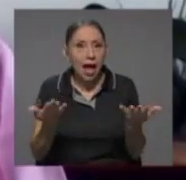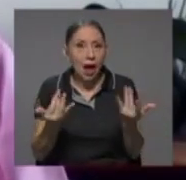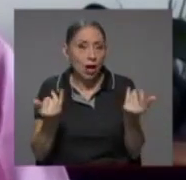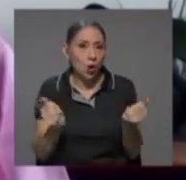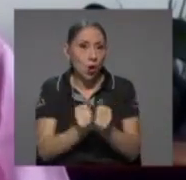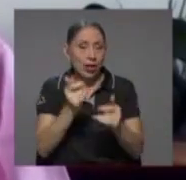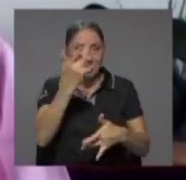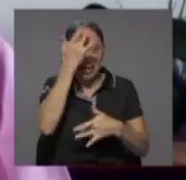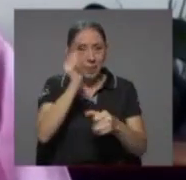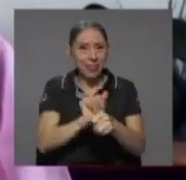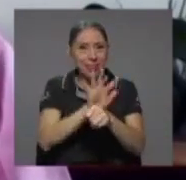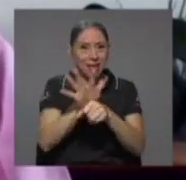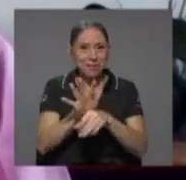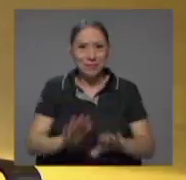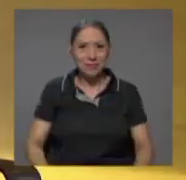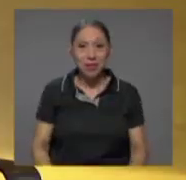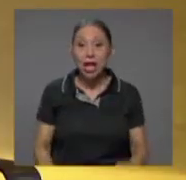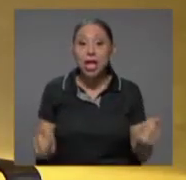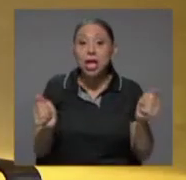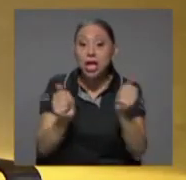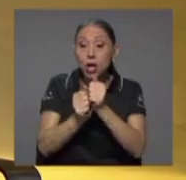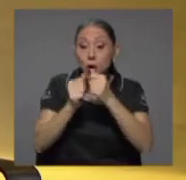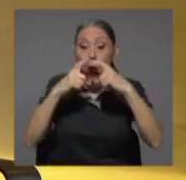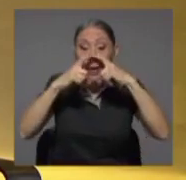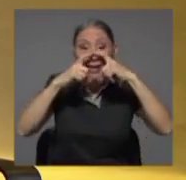con este barbijo puesto doctor